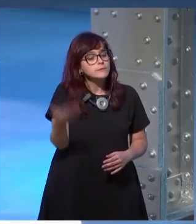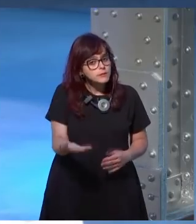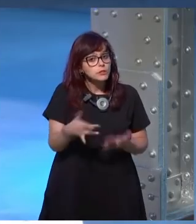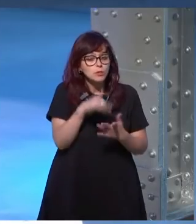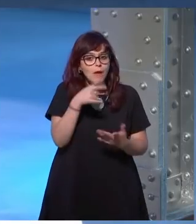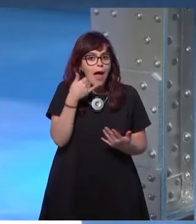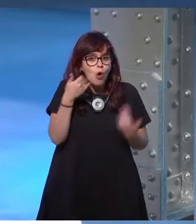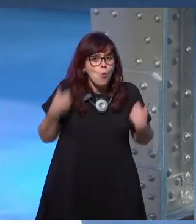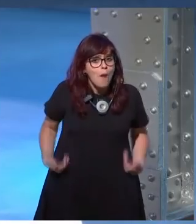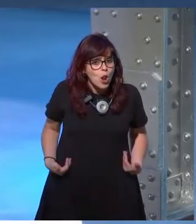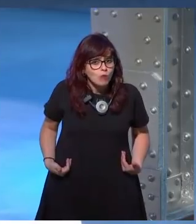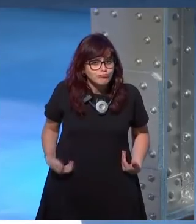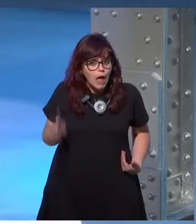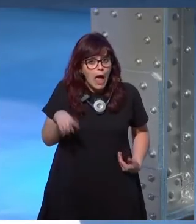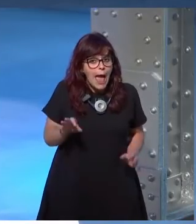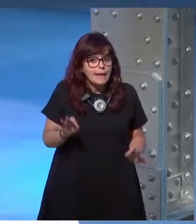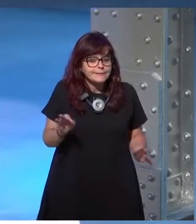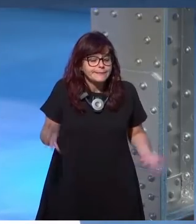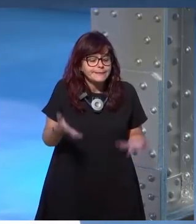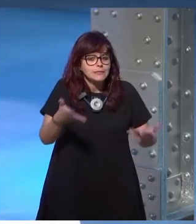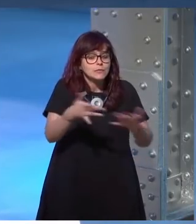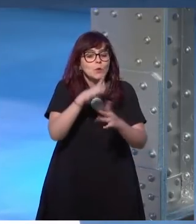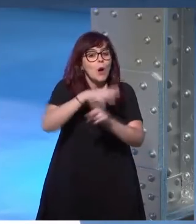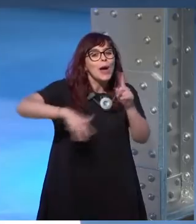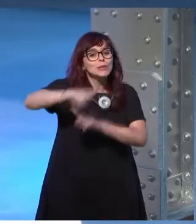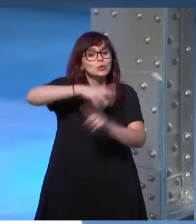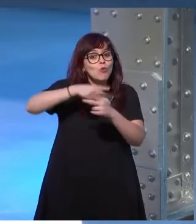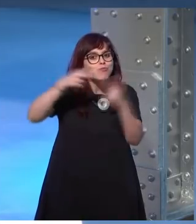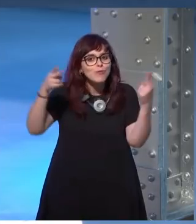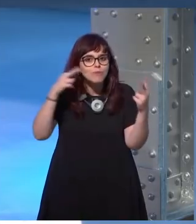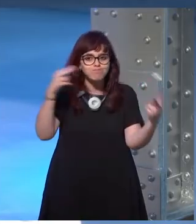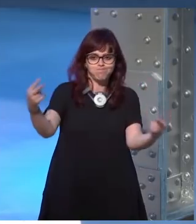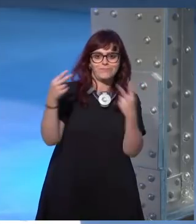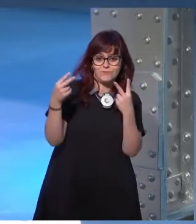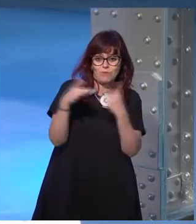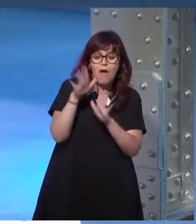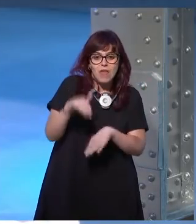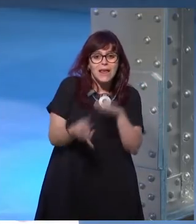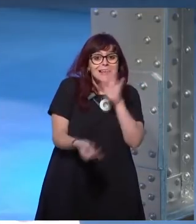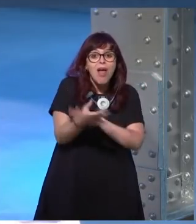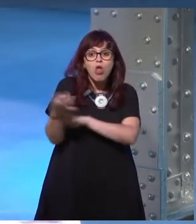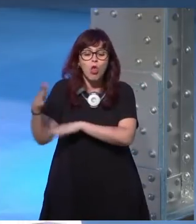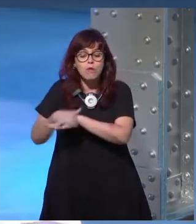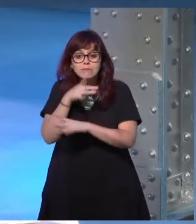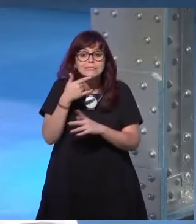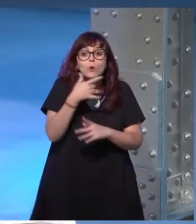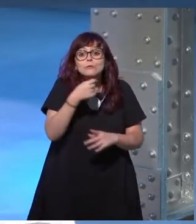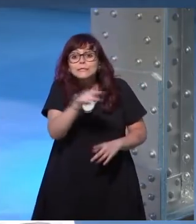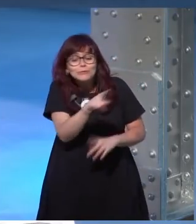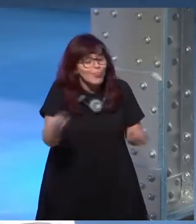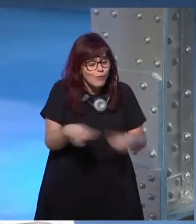supone ser un ser humano sobre todo en un entorno público que es lo que somos los creadores nos gusta o no